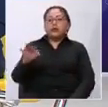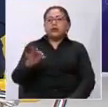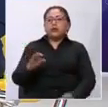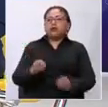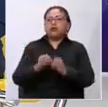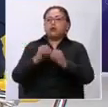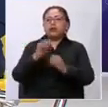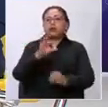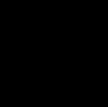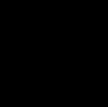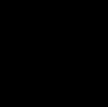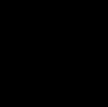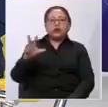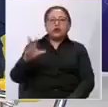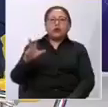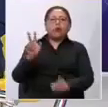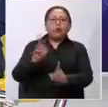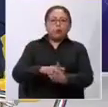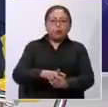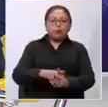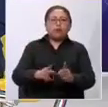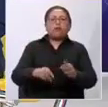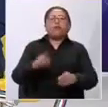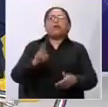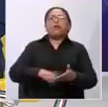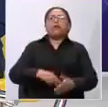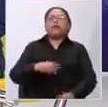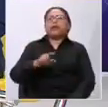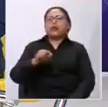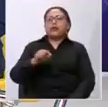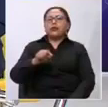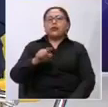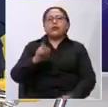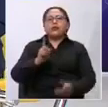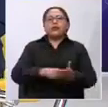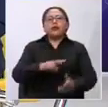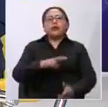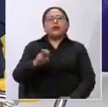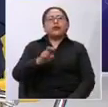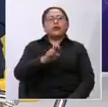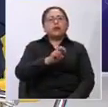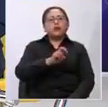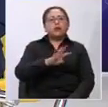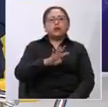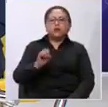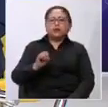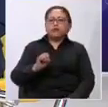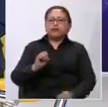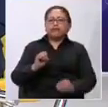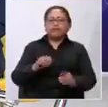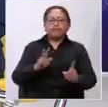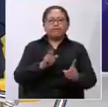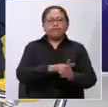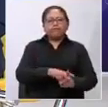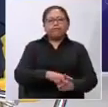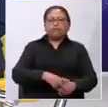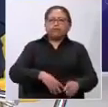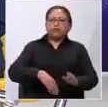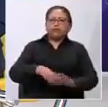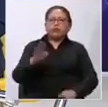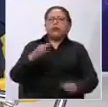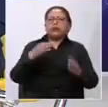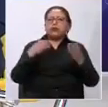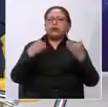y en 2020 1.714 casos, es decir, casi al 100% se habrían duplicado